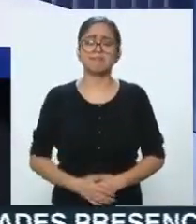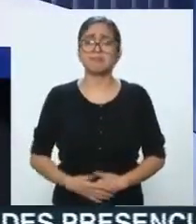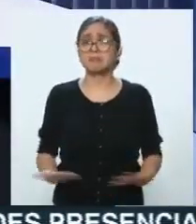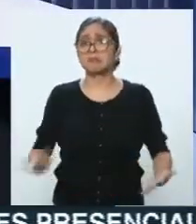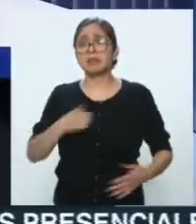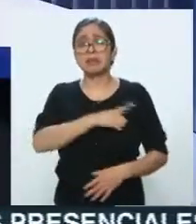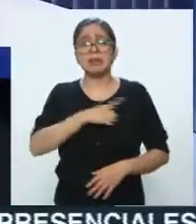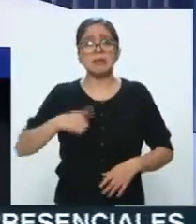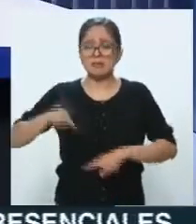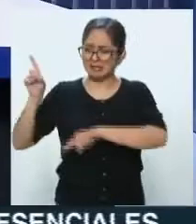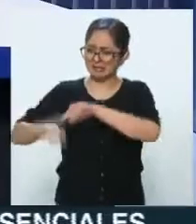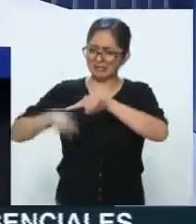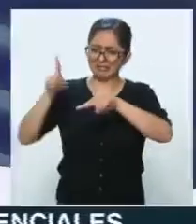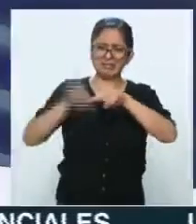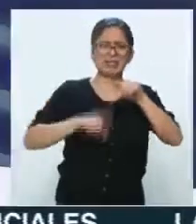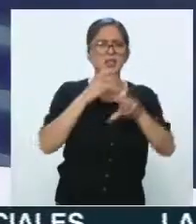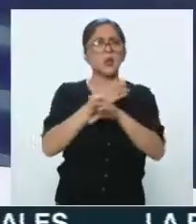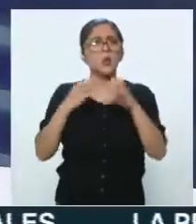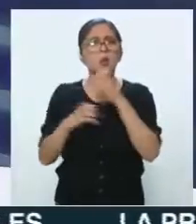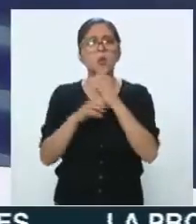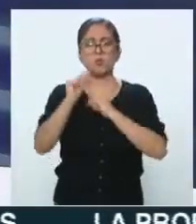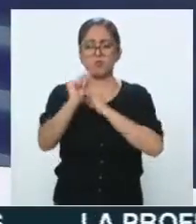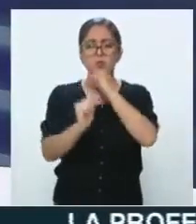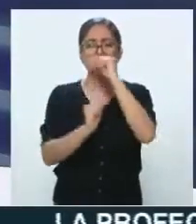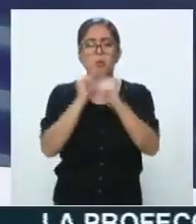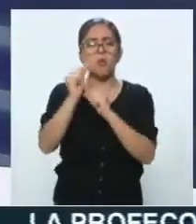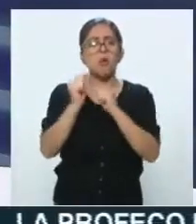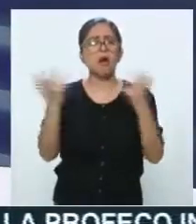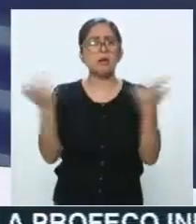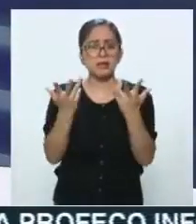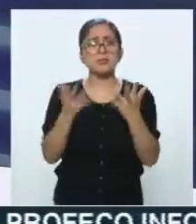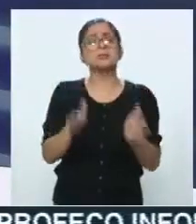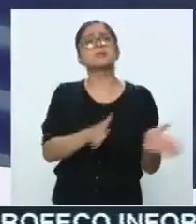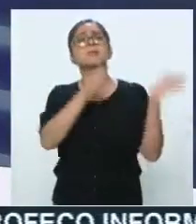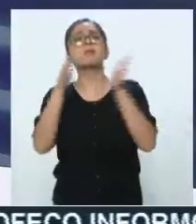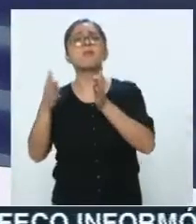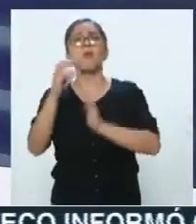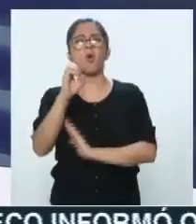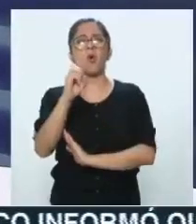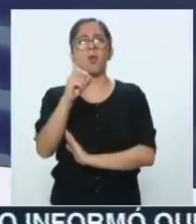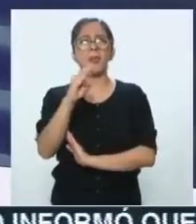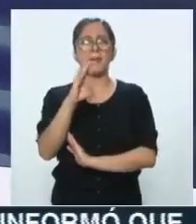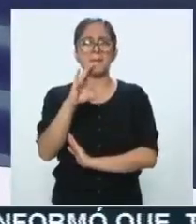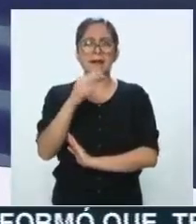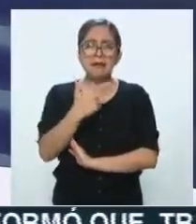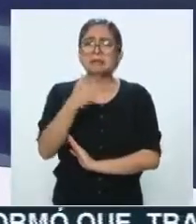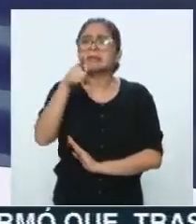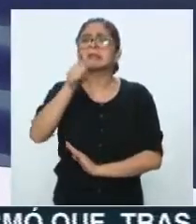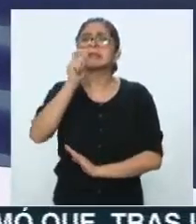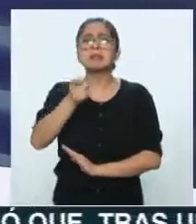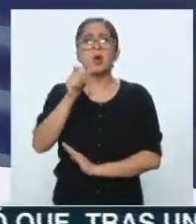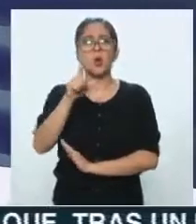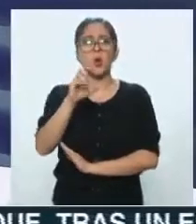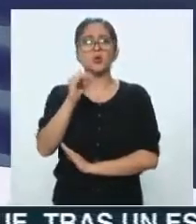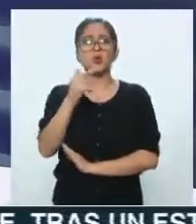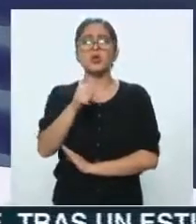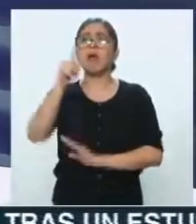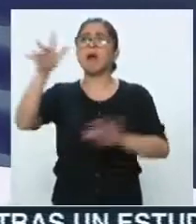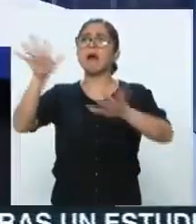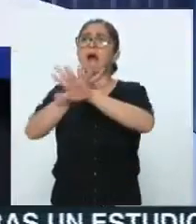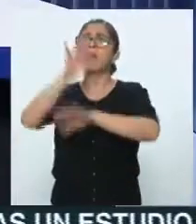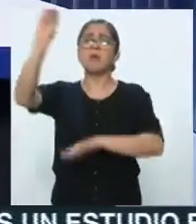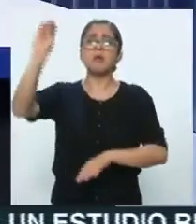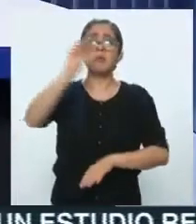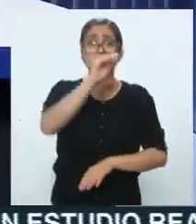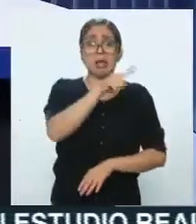desinfectarla por completo y que sane de cero. Víctor Ronquillo, sobre el caso Oderbrecht, ya vimos que Lozoya aceptó ser extraditado y dice que va a